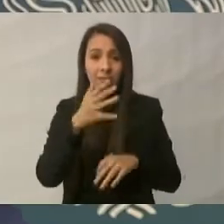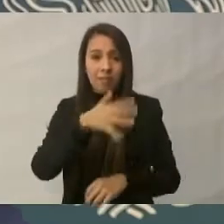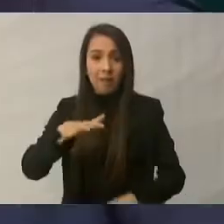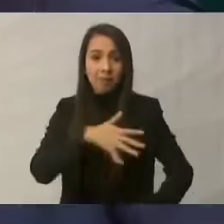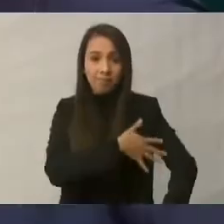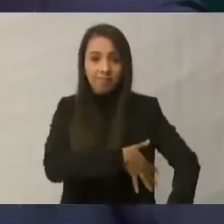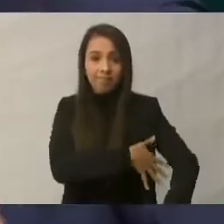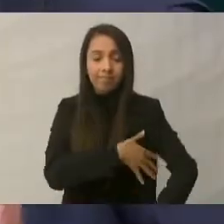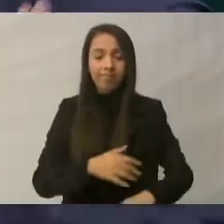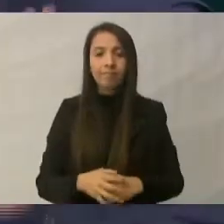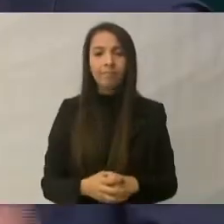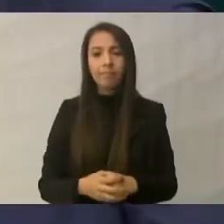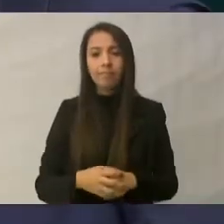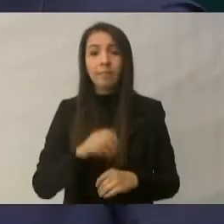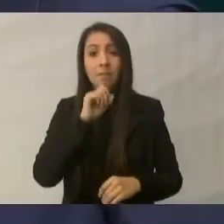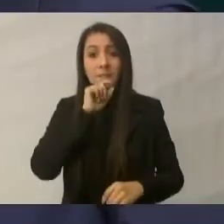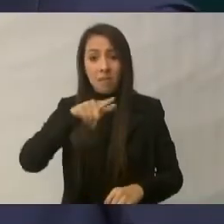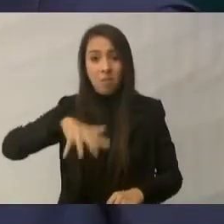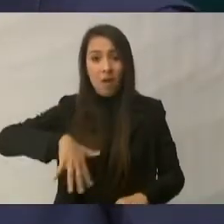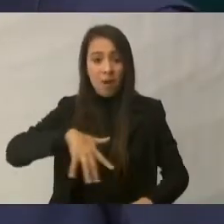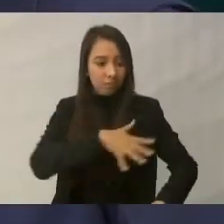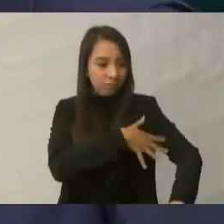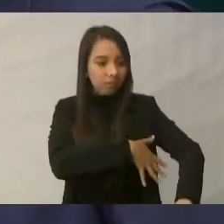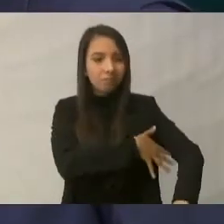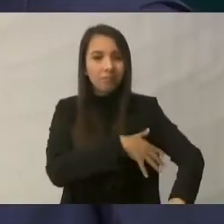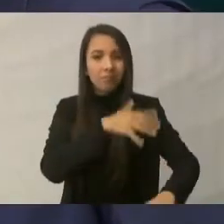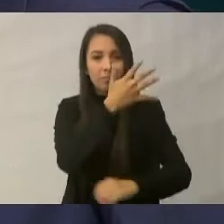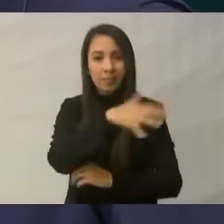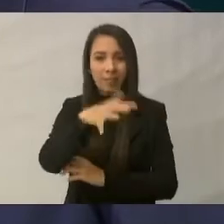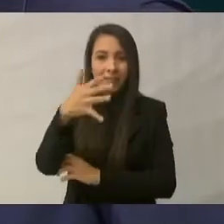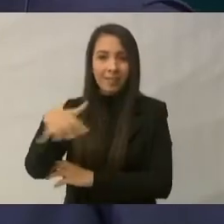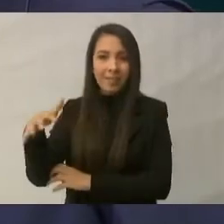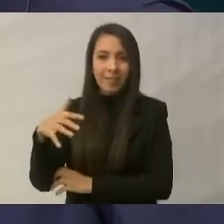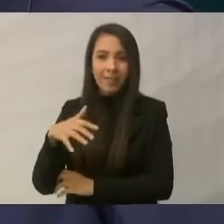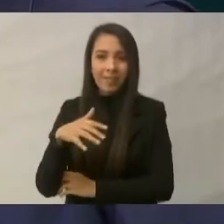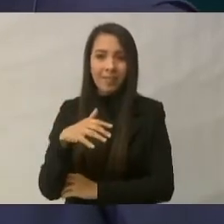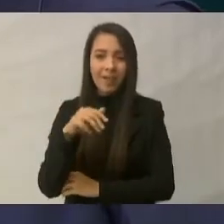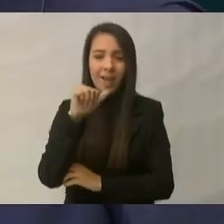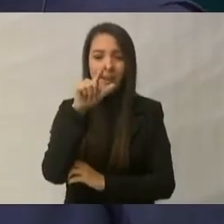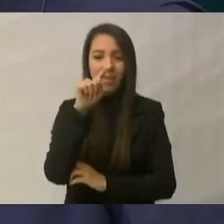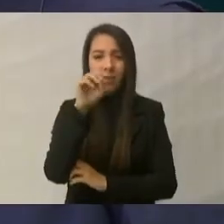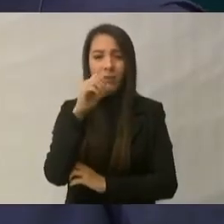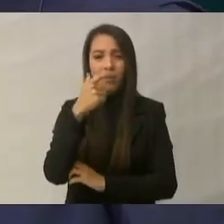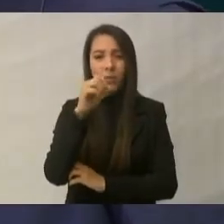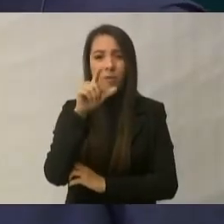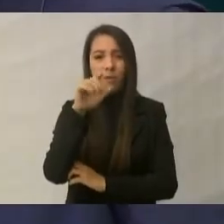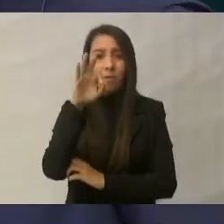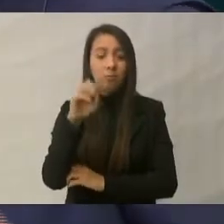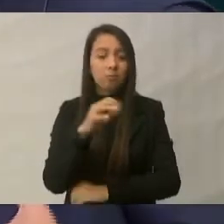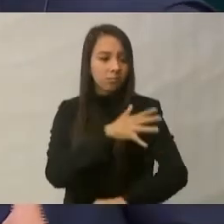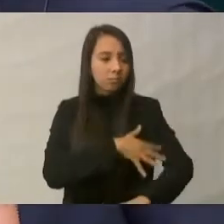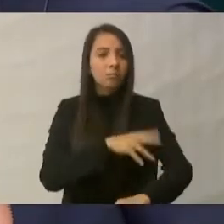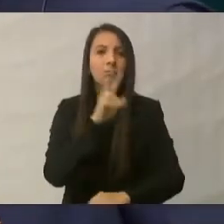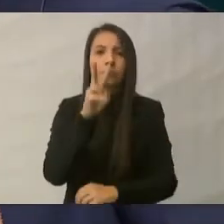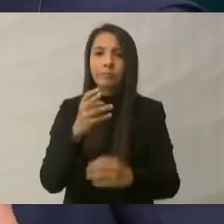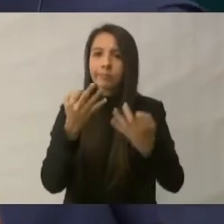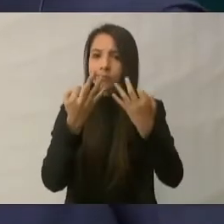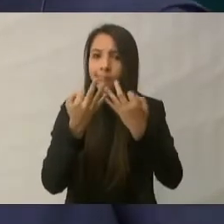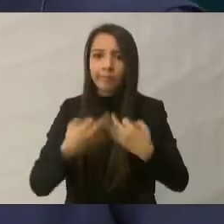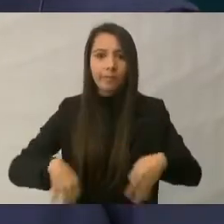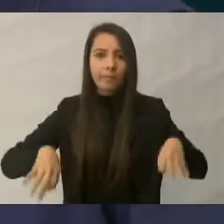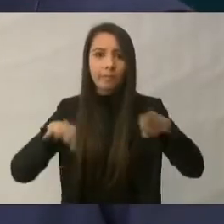específicamente la parte del Alto Golfo, que es la zona, una zona importante, que abarca una parte